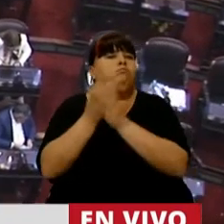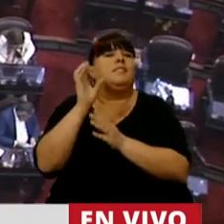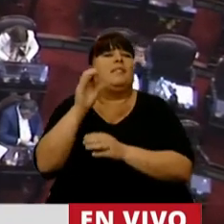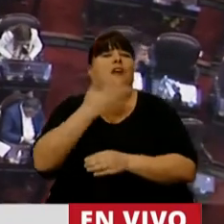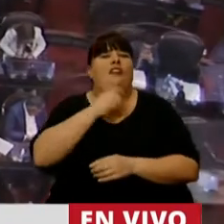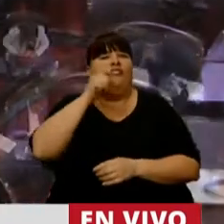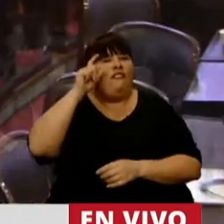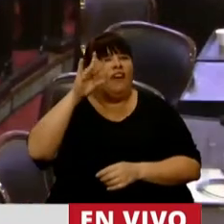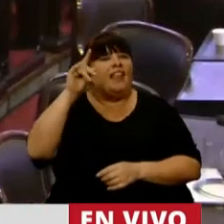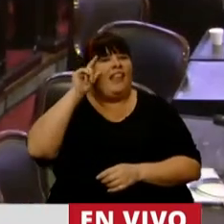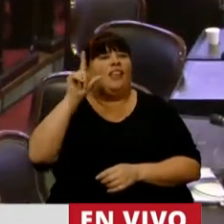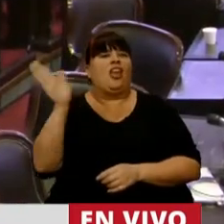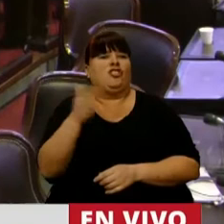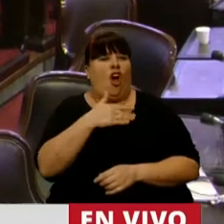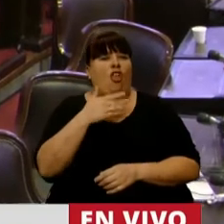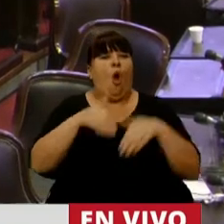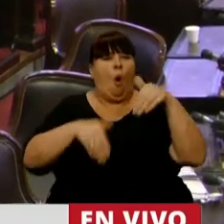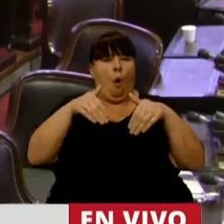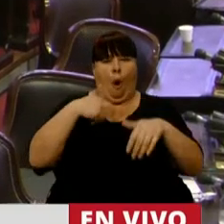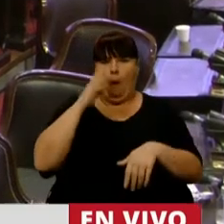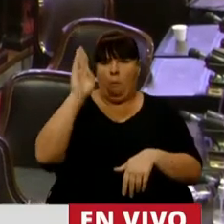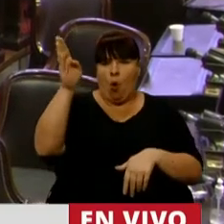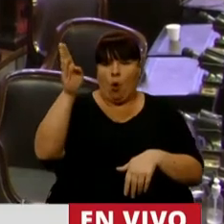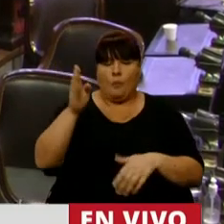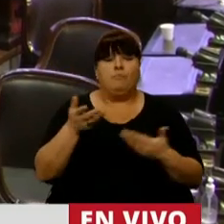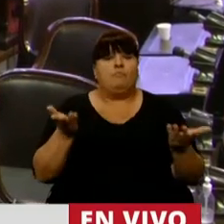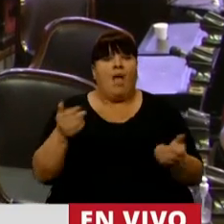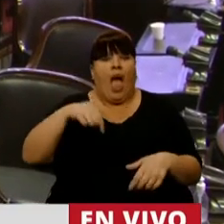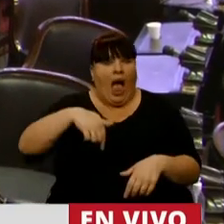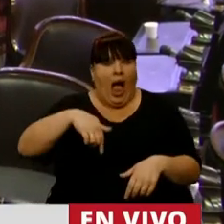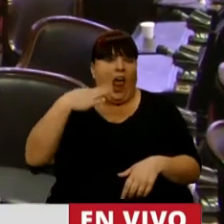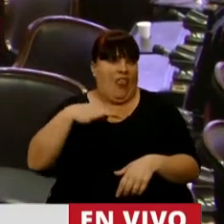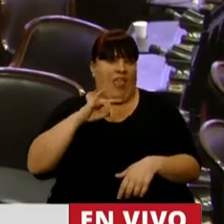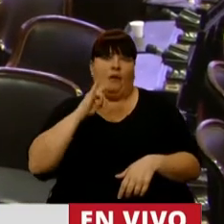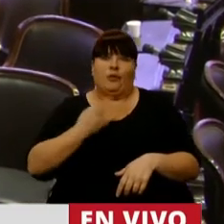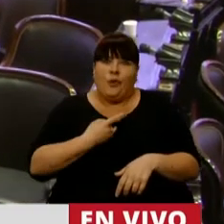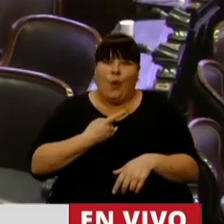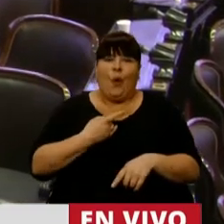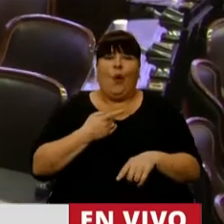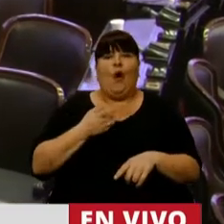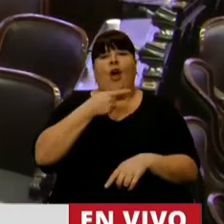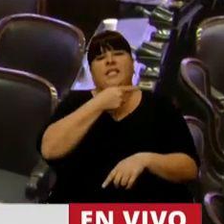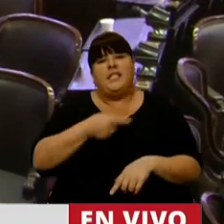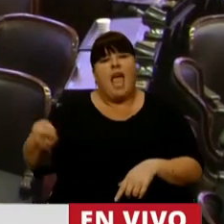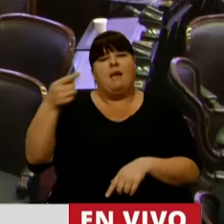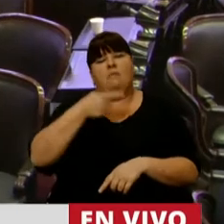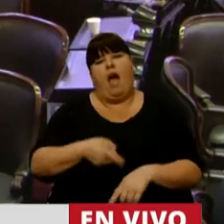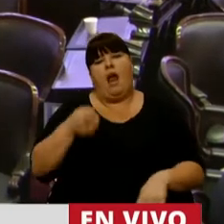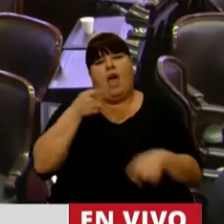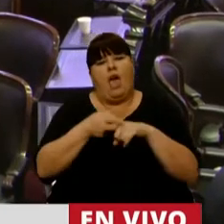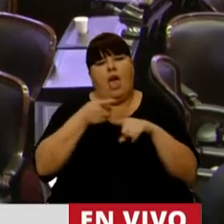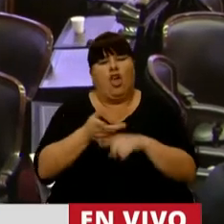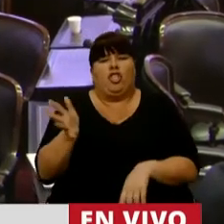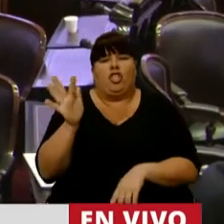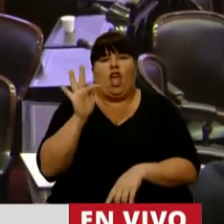todos y los derrotamos en las urnas. Y ahora tenemos que enfrentarlos todas las semanas, todos los